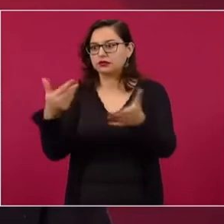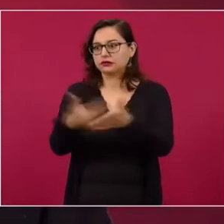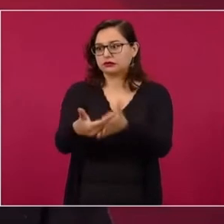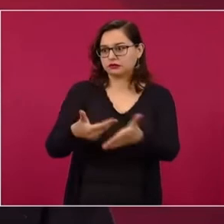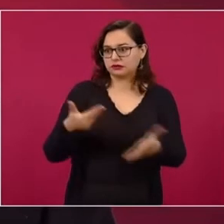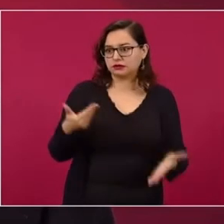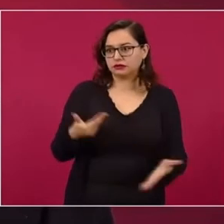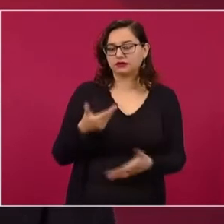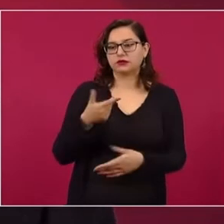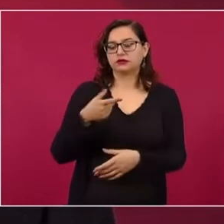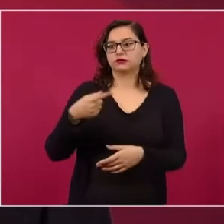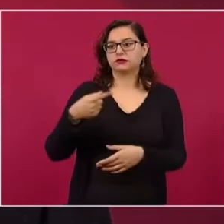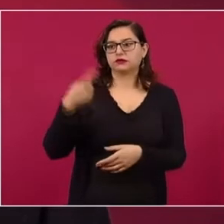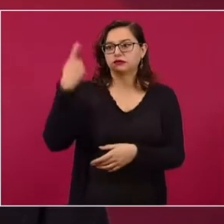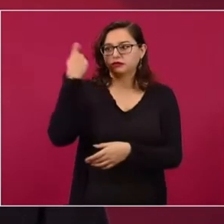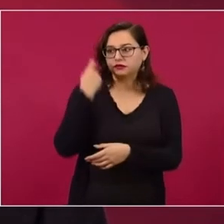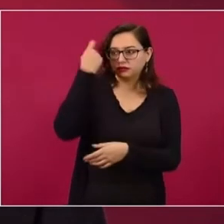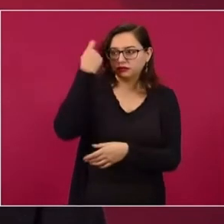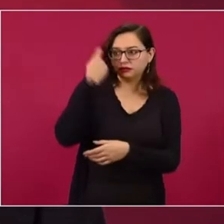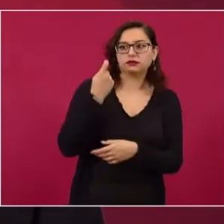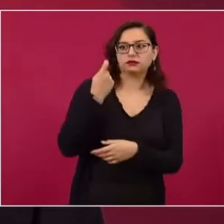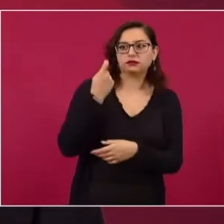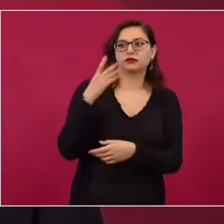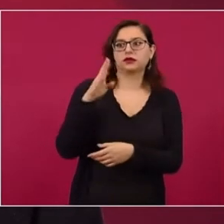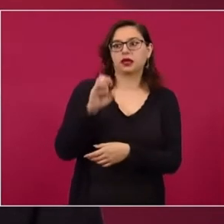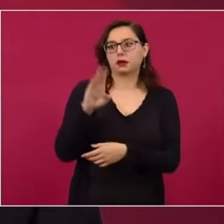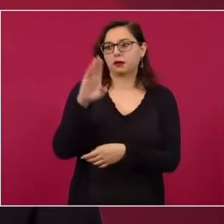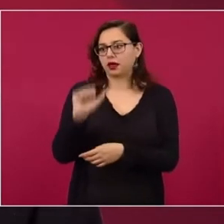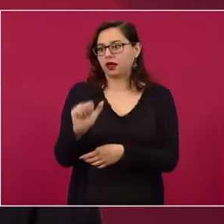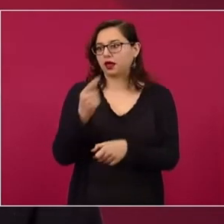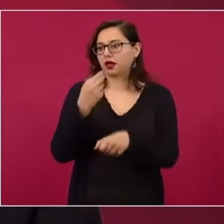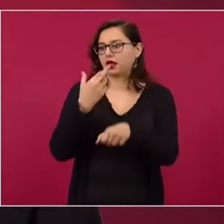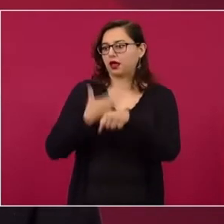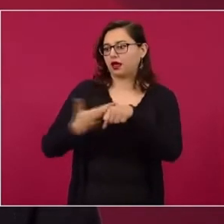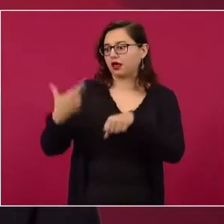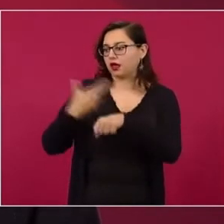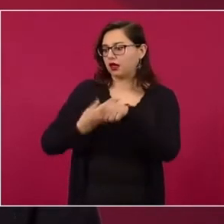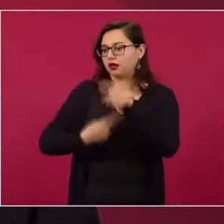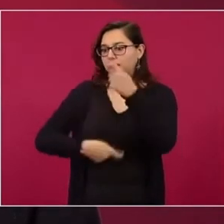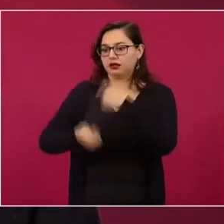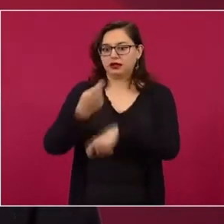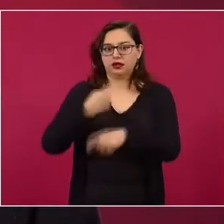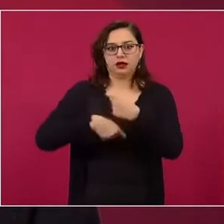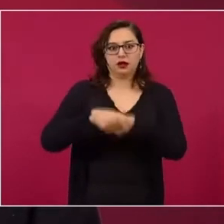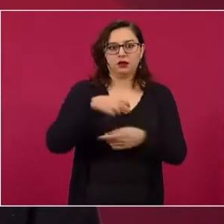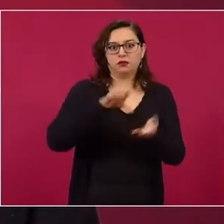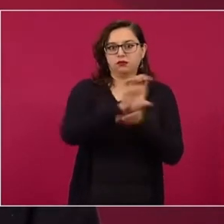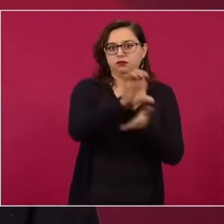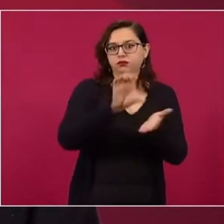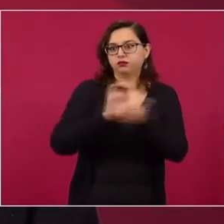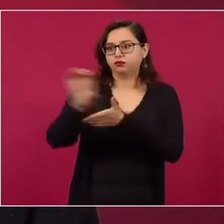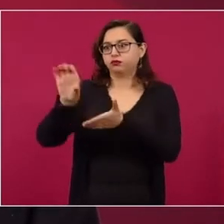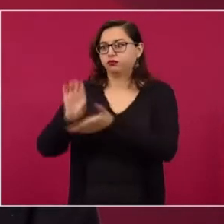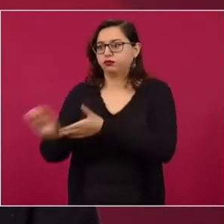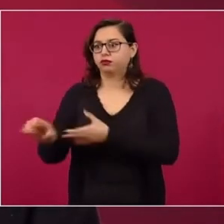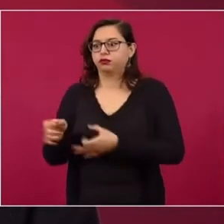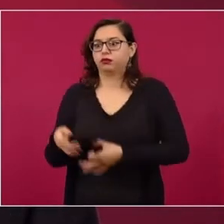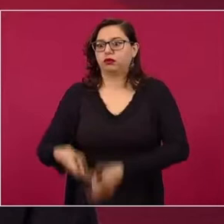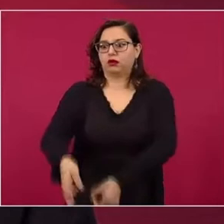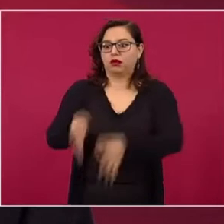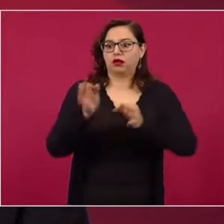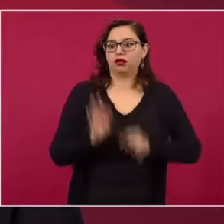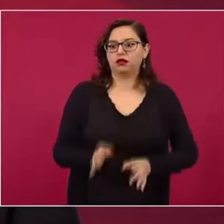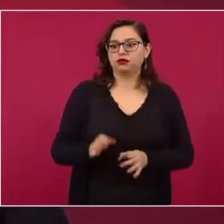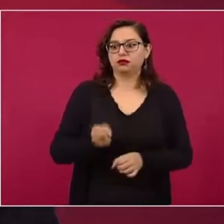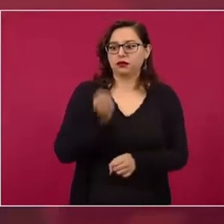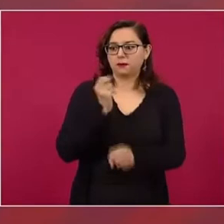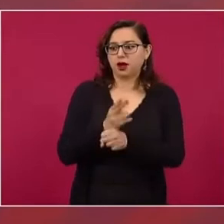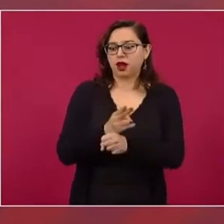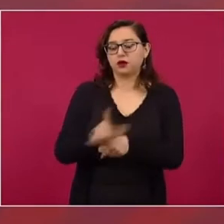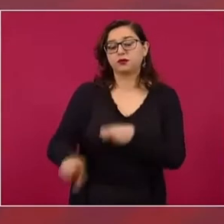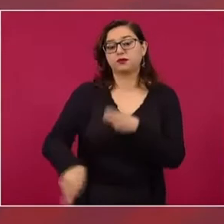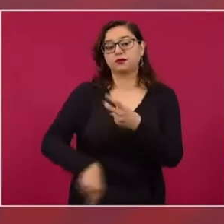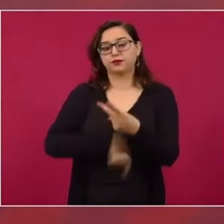cómo se está haciendo lo de los trámites de sustitución de